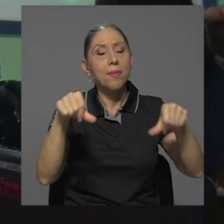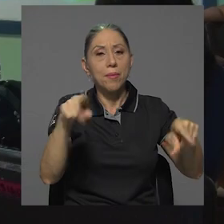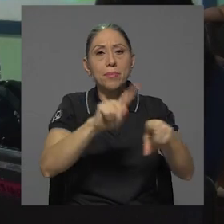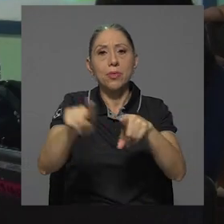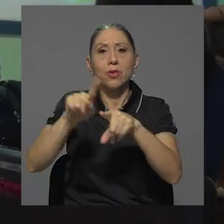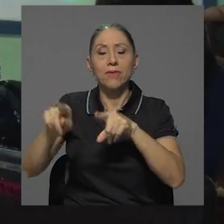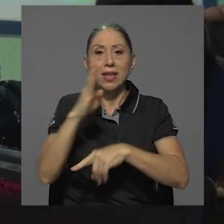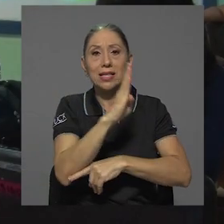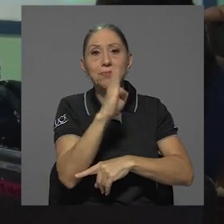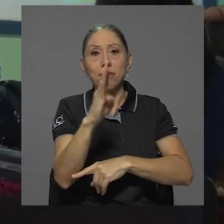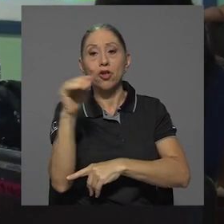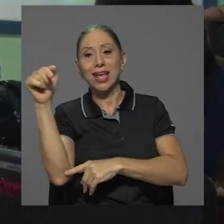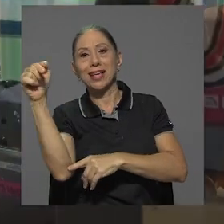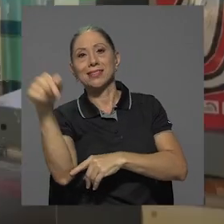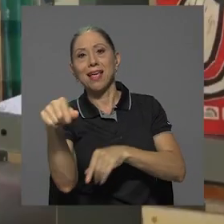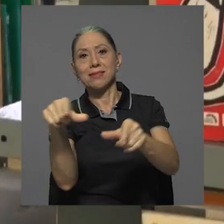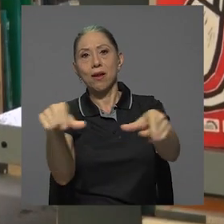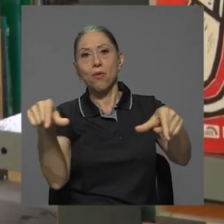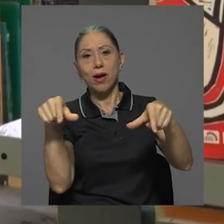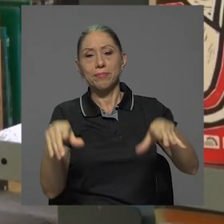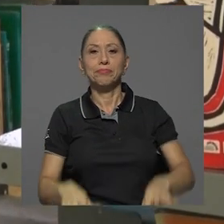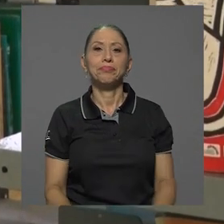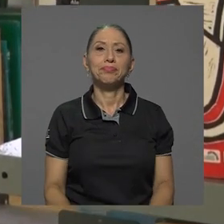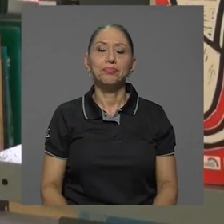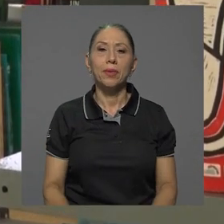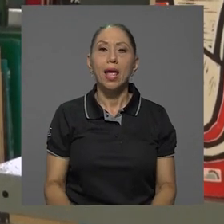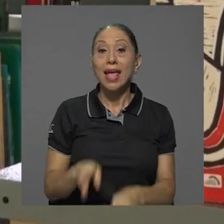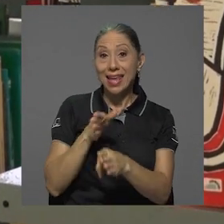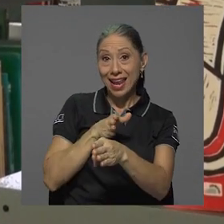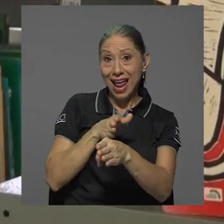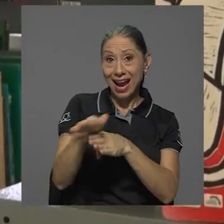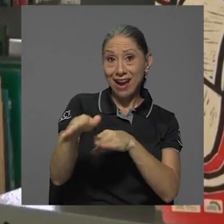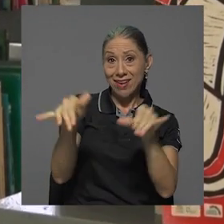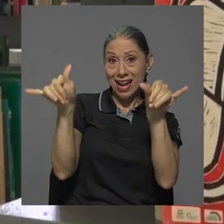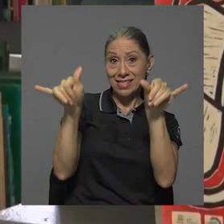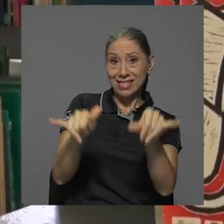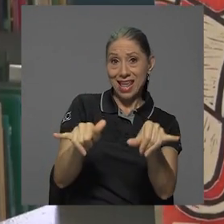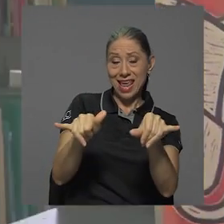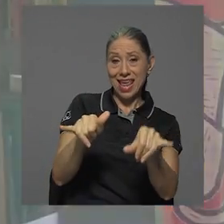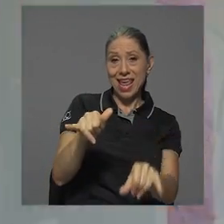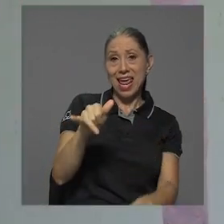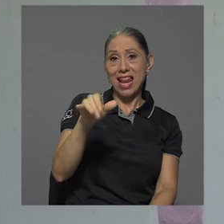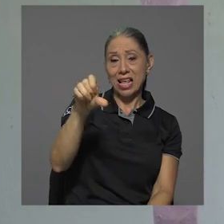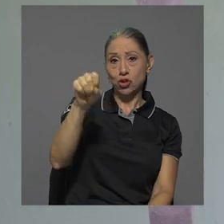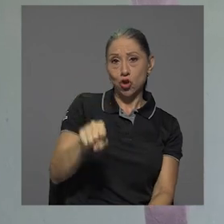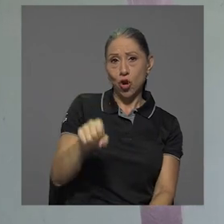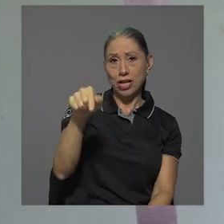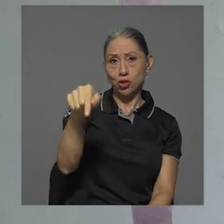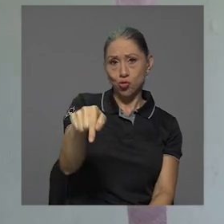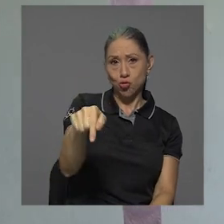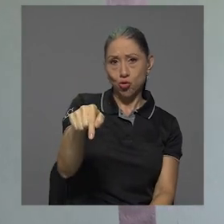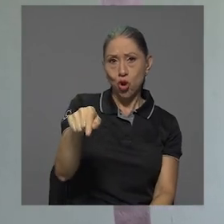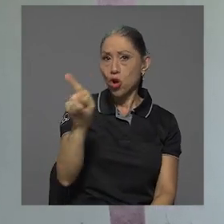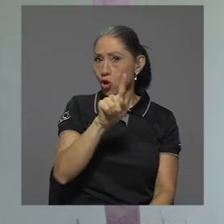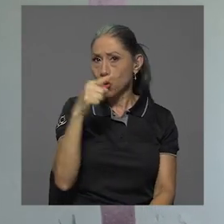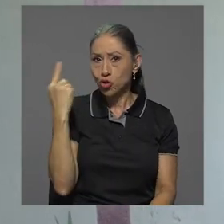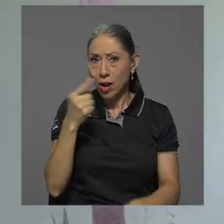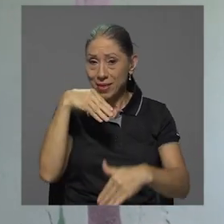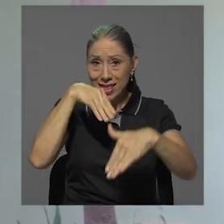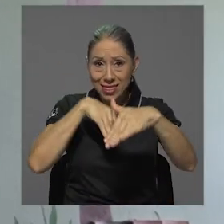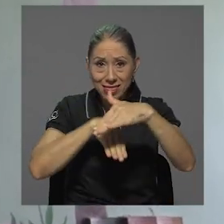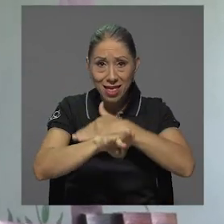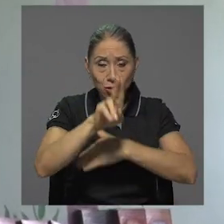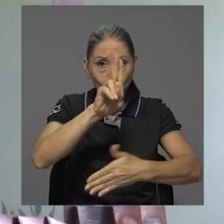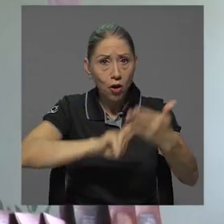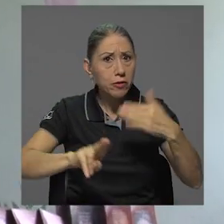diferentes bibliotecas de la zona. Que la carrera esté en la zona sur es también fortalecer no solo a lo interno de la